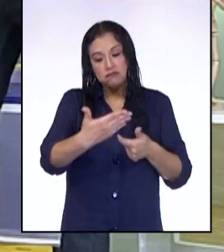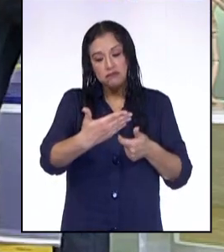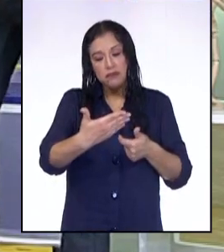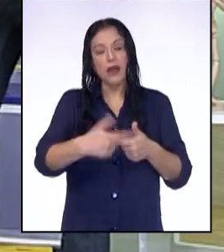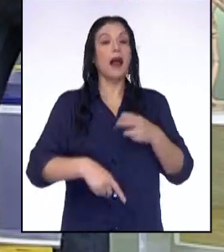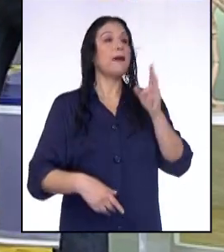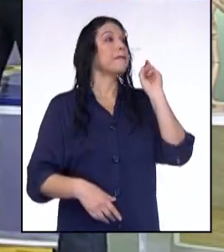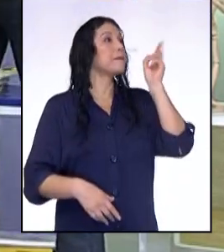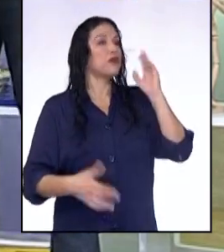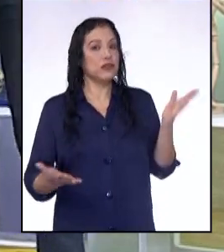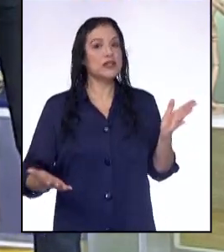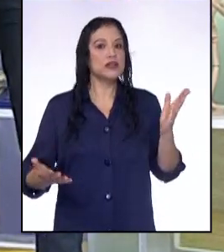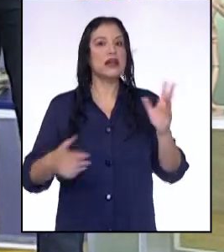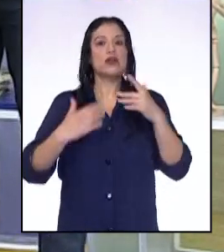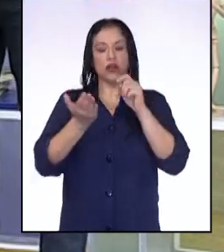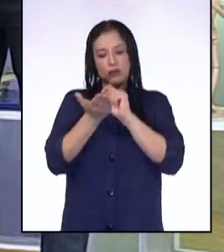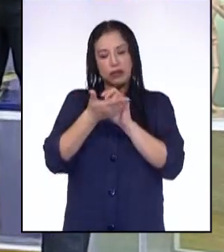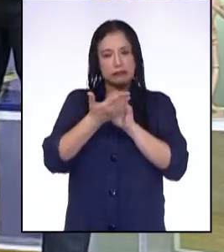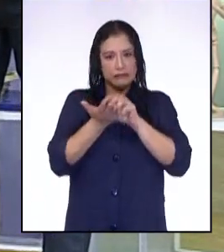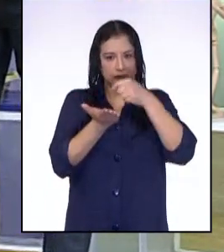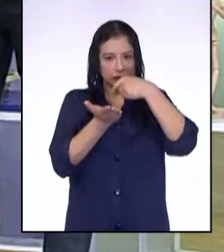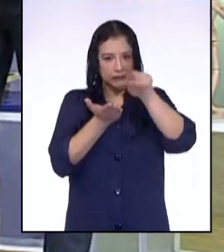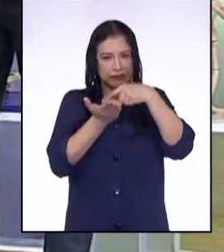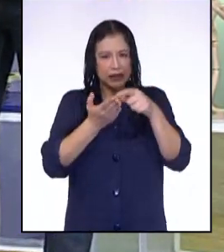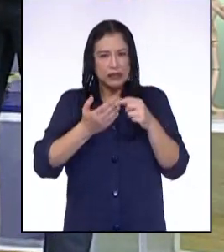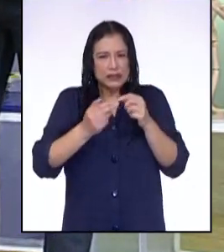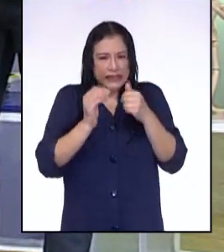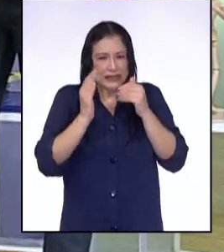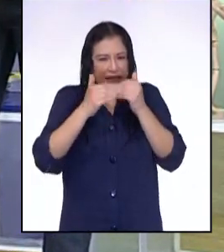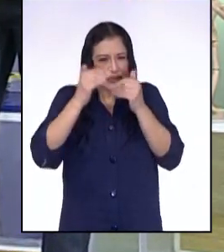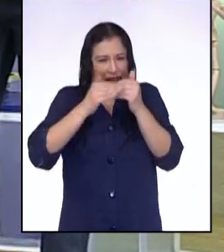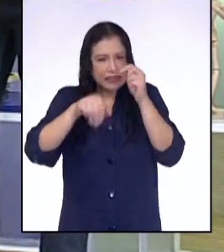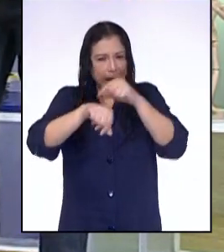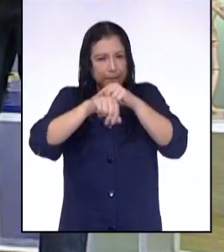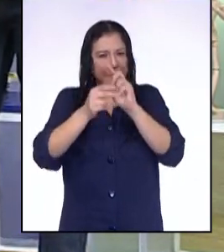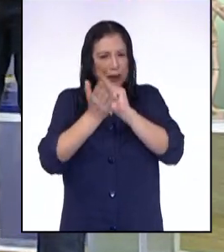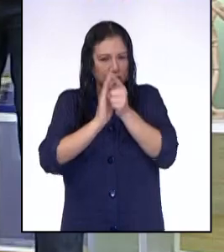Es la profesora. Le voy a escribir que le llamamos en unos minutos. ¡Ya!